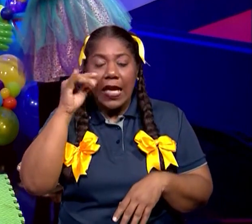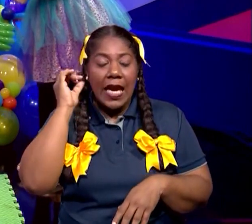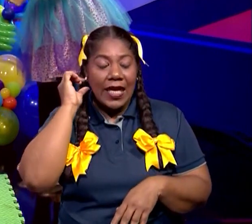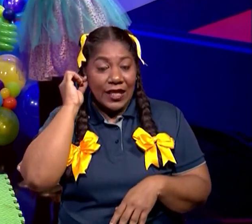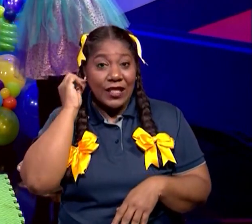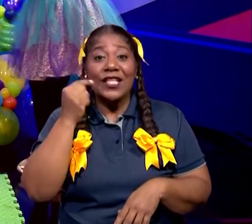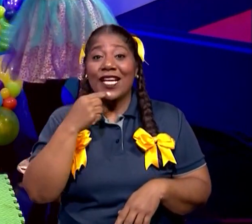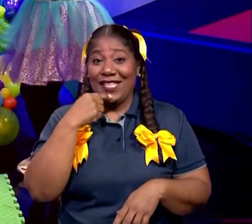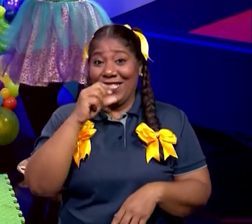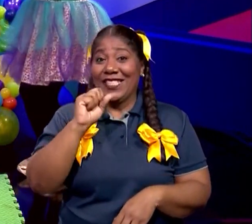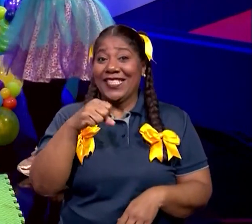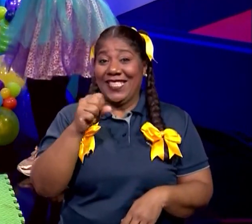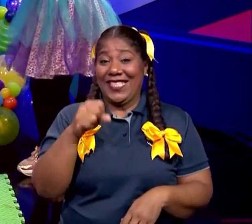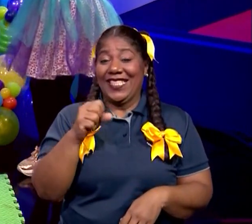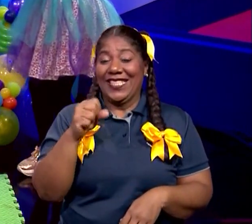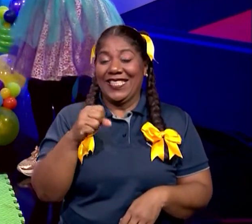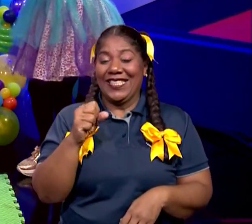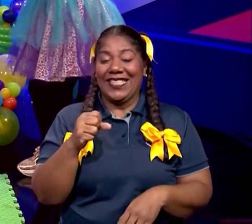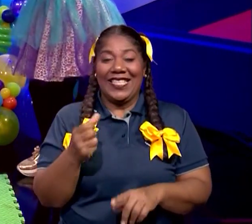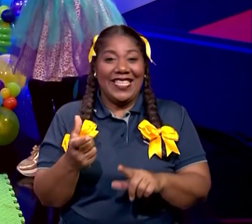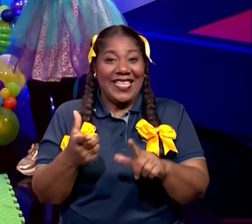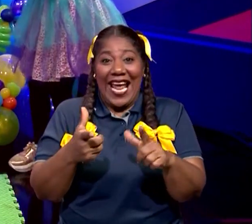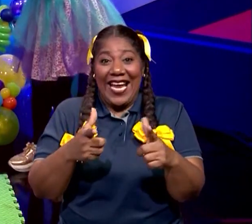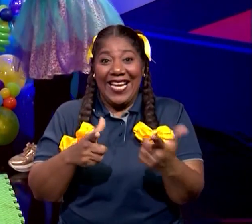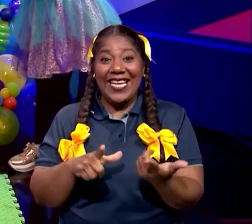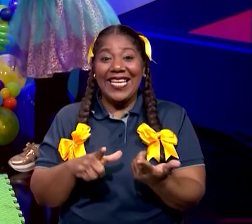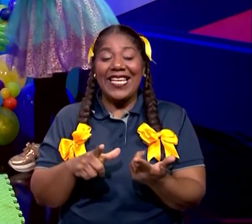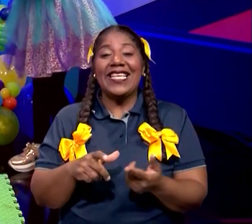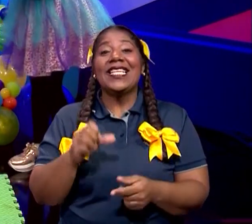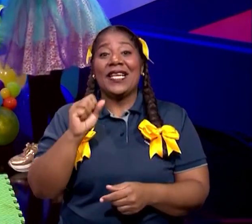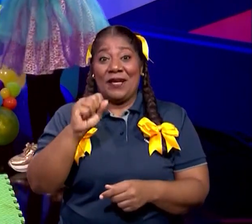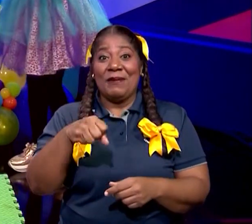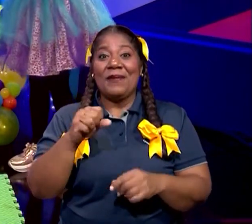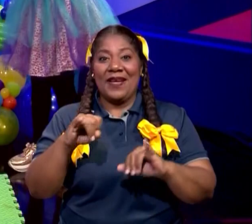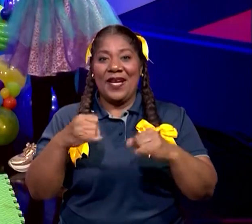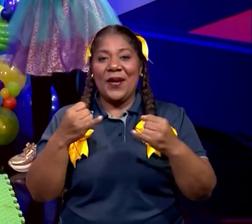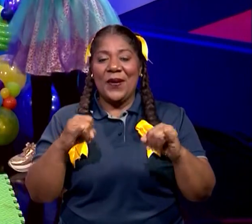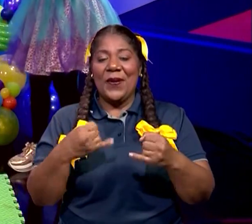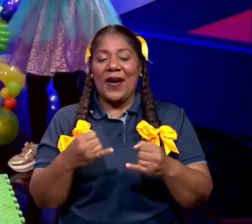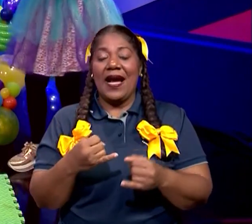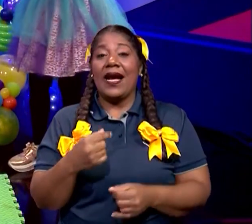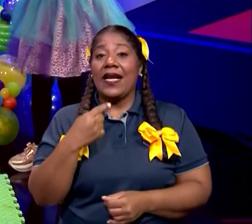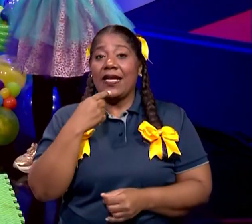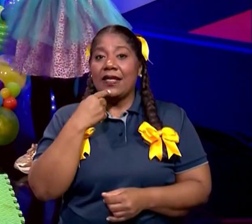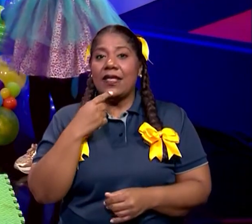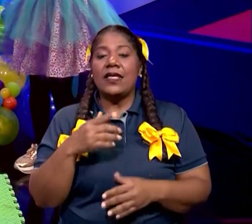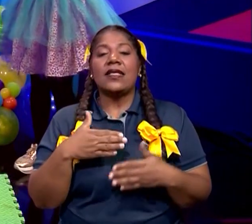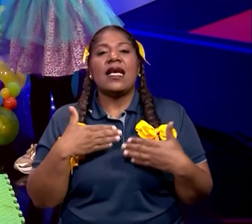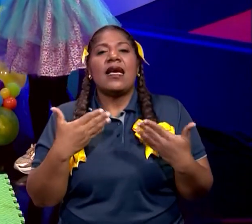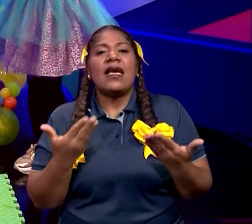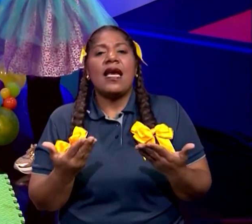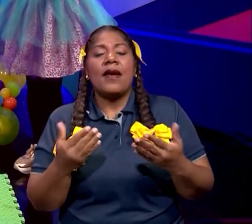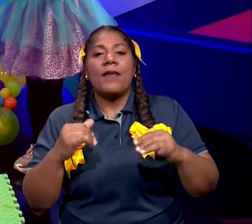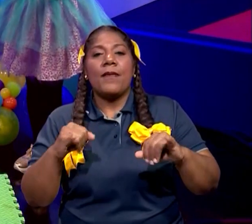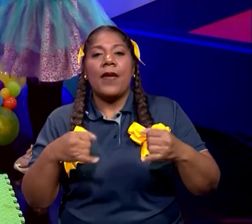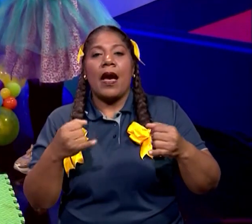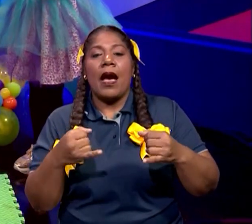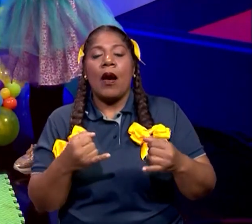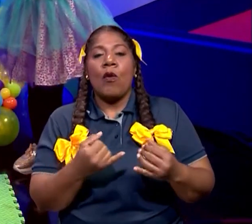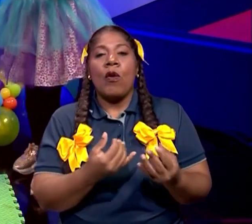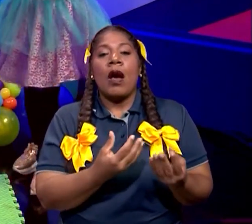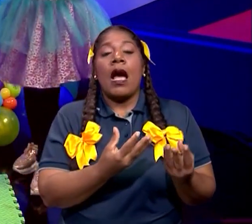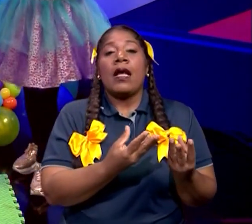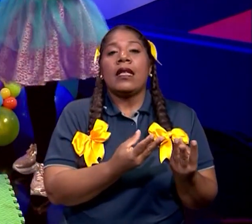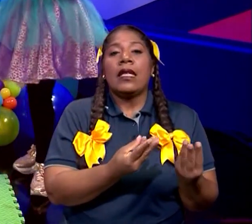Sí. ¡Wee! Estamos listas para jugar. Muy bien, Jennifer. Bueno, vamos a jugar mar y tierra.